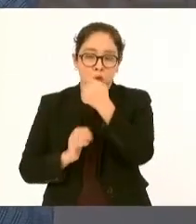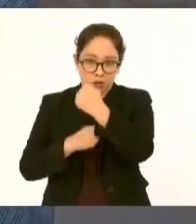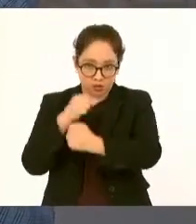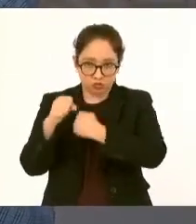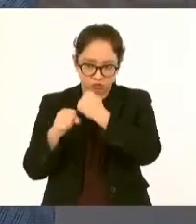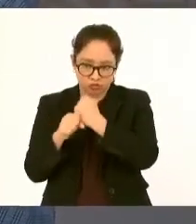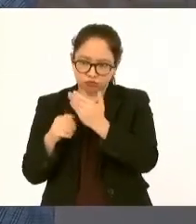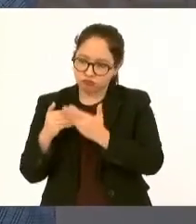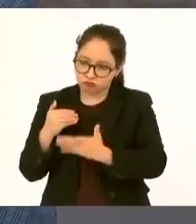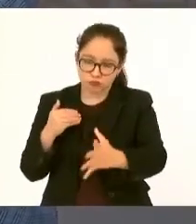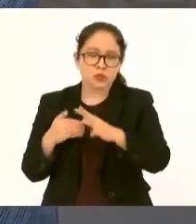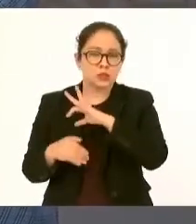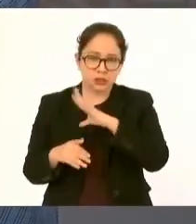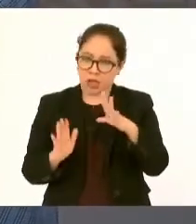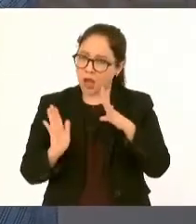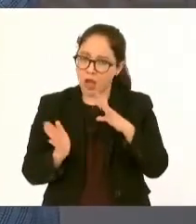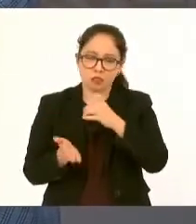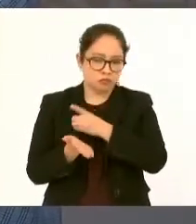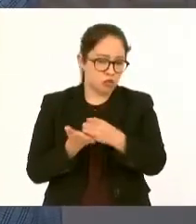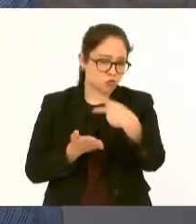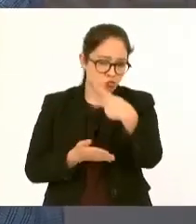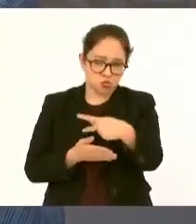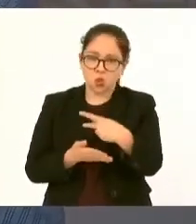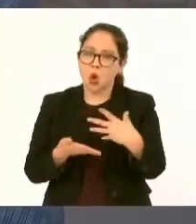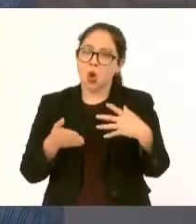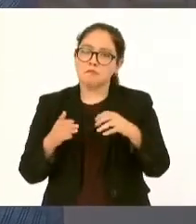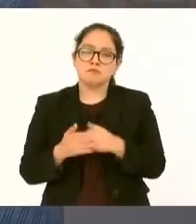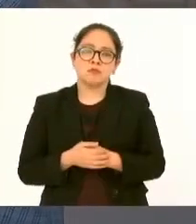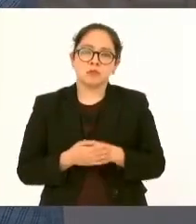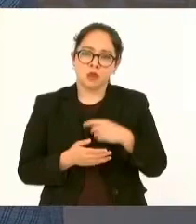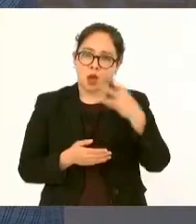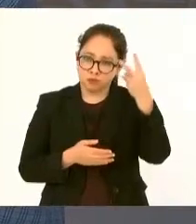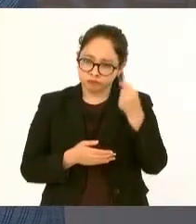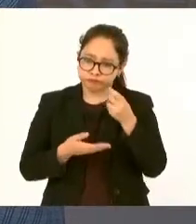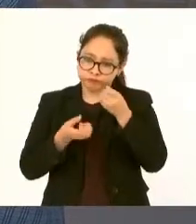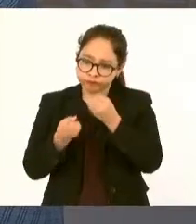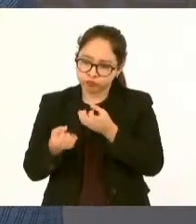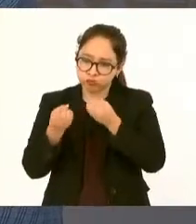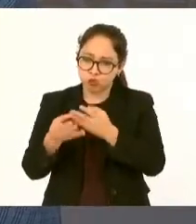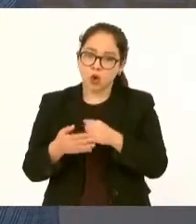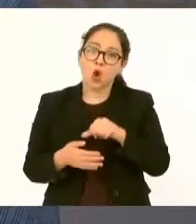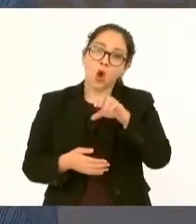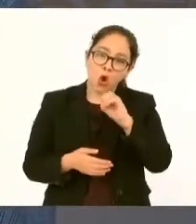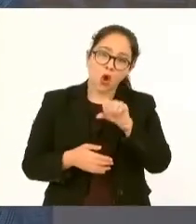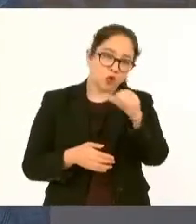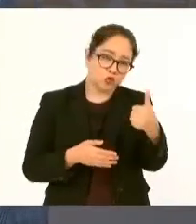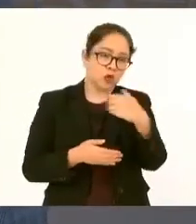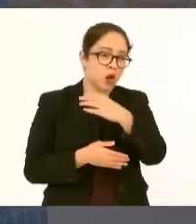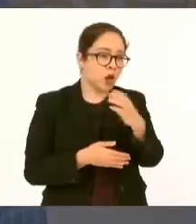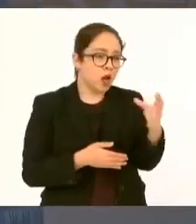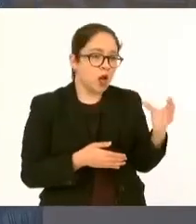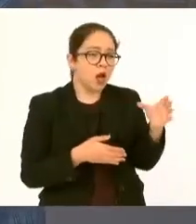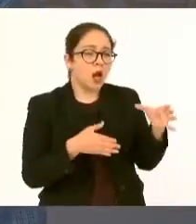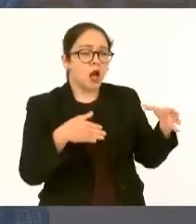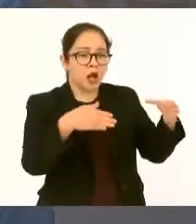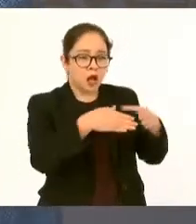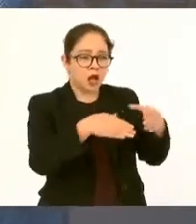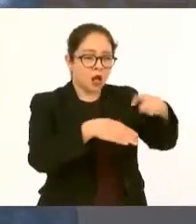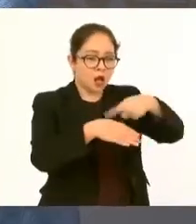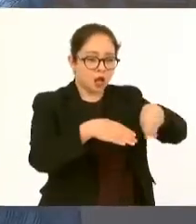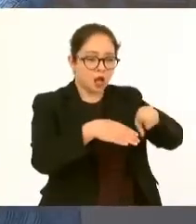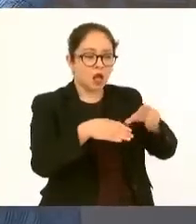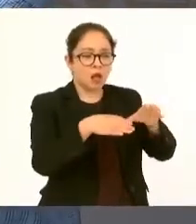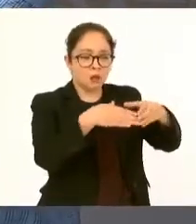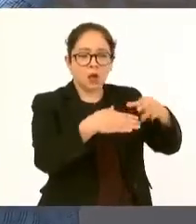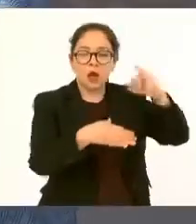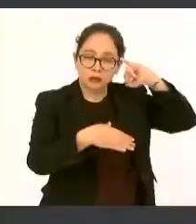derecho en el caso de comunidades indígenas o comunidades afromexicanas